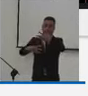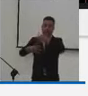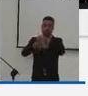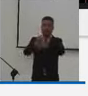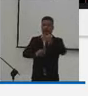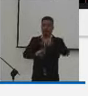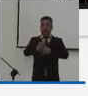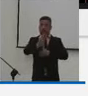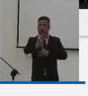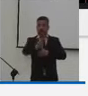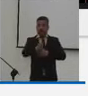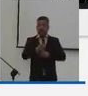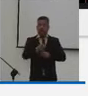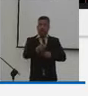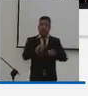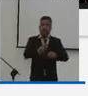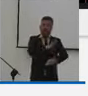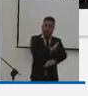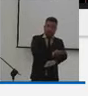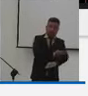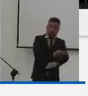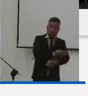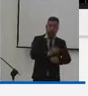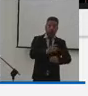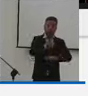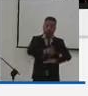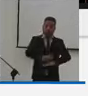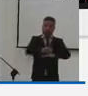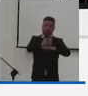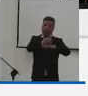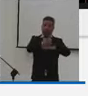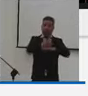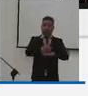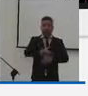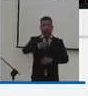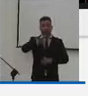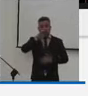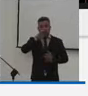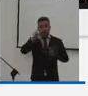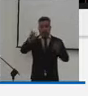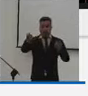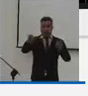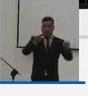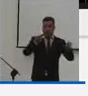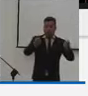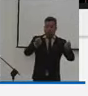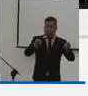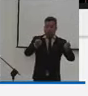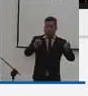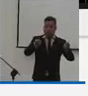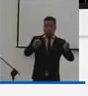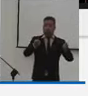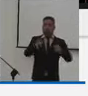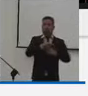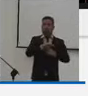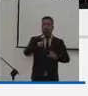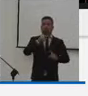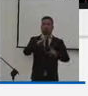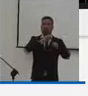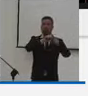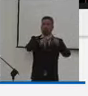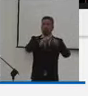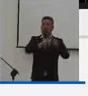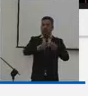tres capítulos en el que se fortalece la dirección de inspección, vigilancia y control,